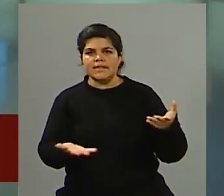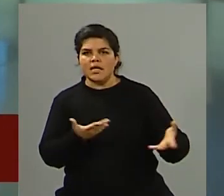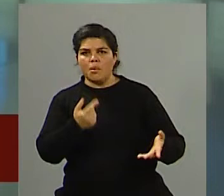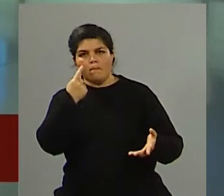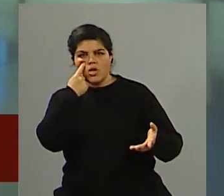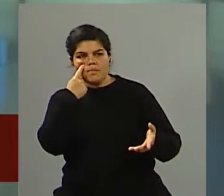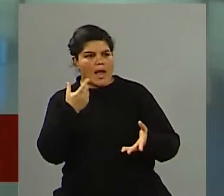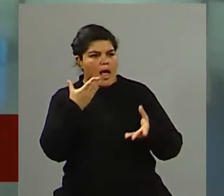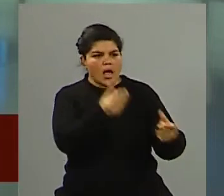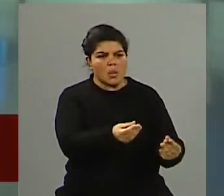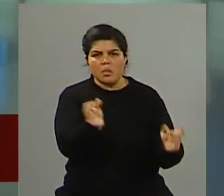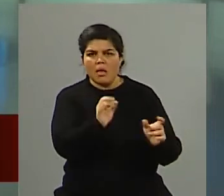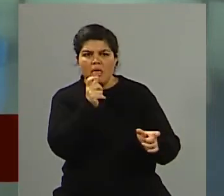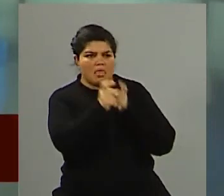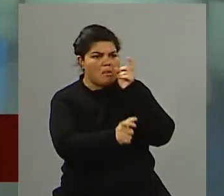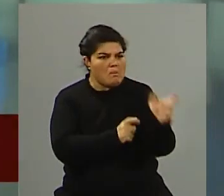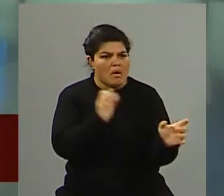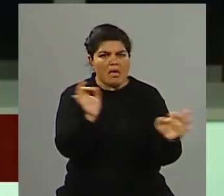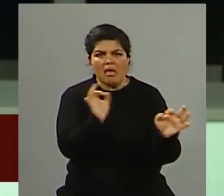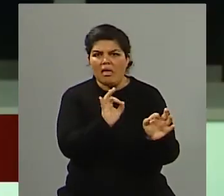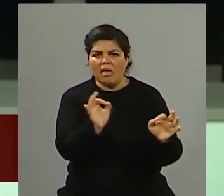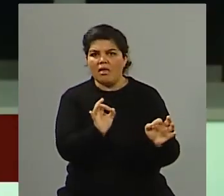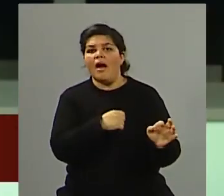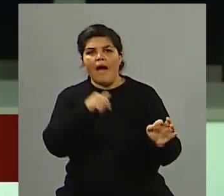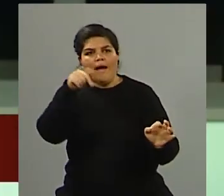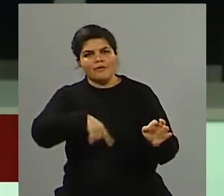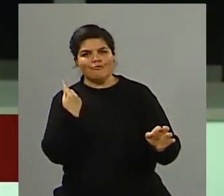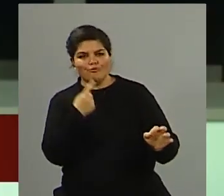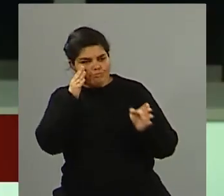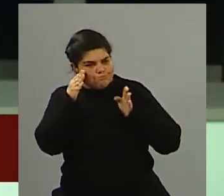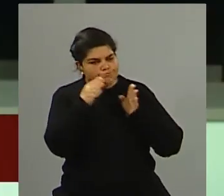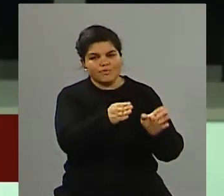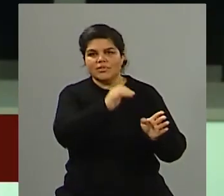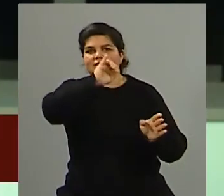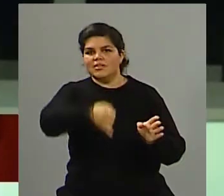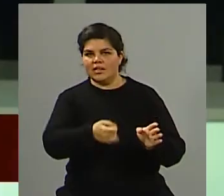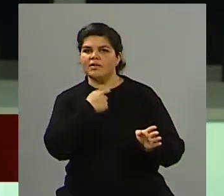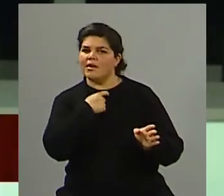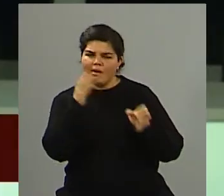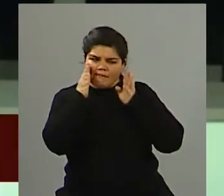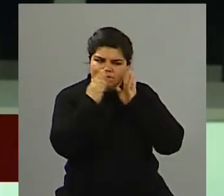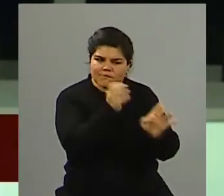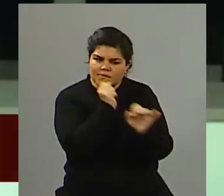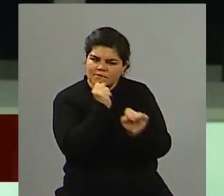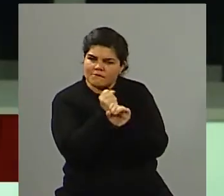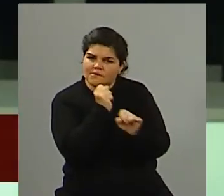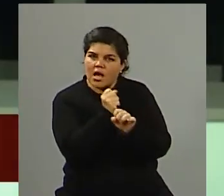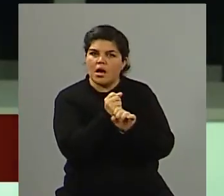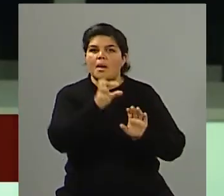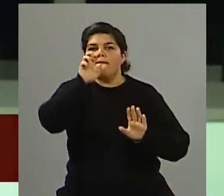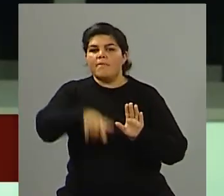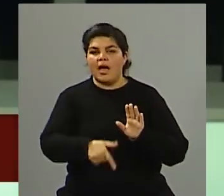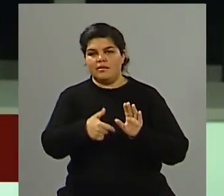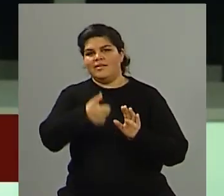municipal presente en base a sus competencias que son muchas y que si pueden llevarlas adelante vamos a trabajar fuerte en ese programa de seguridad